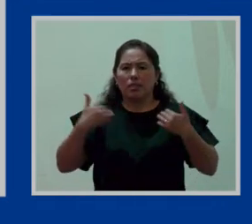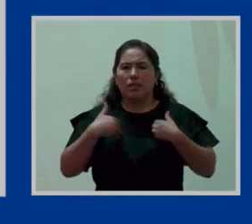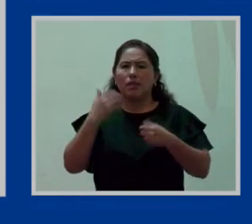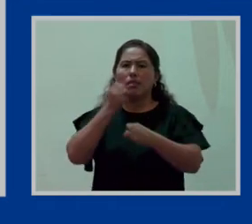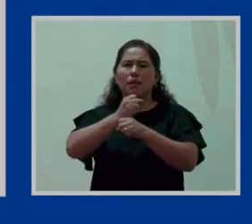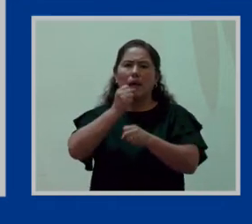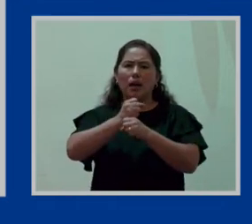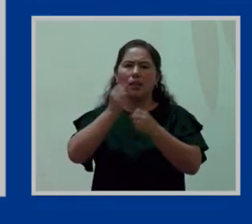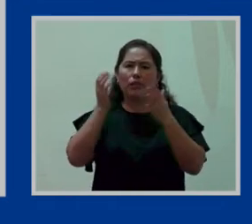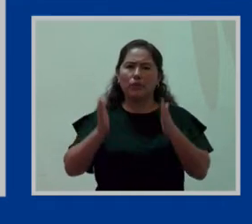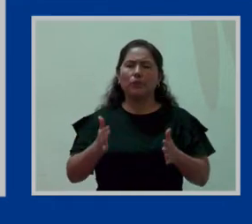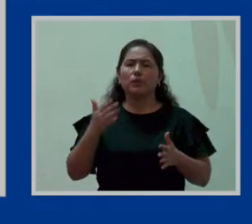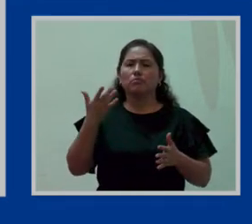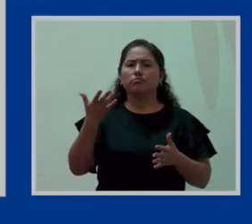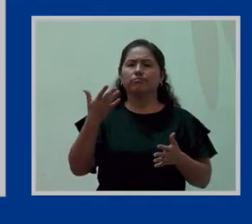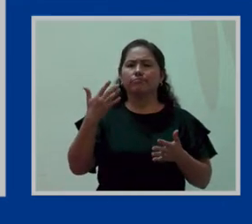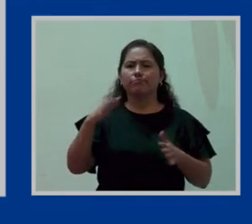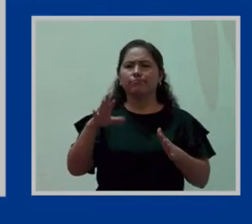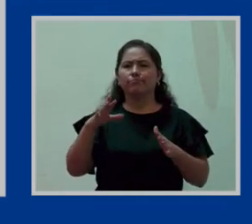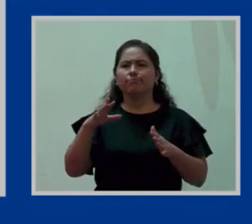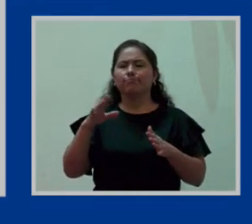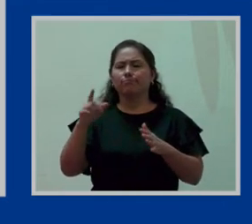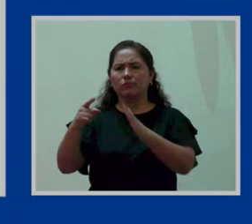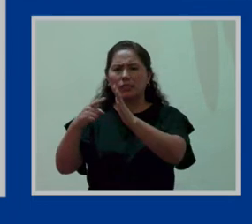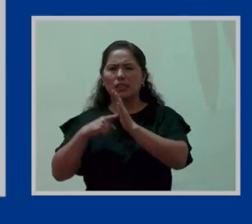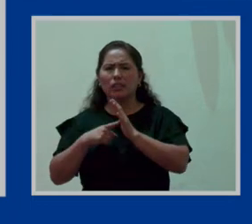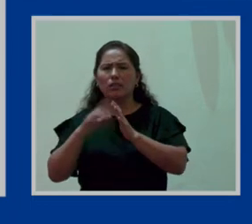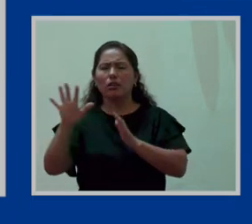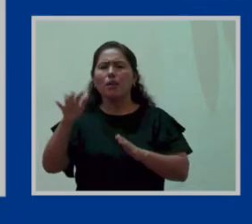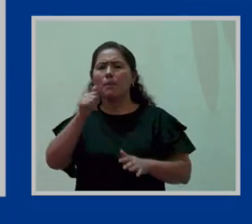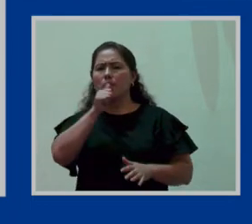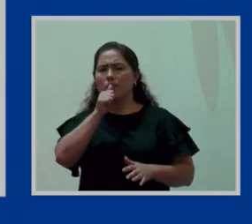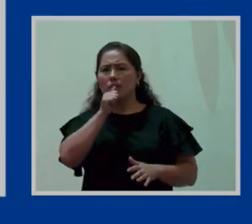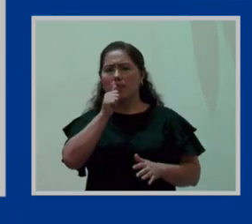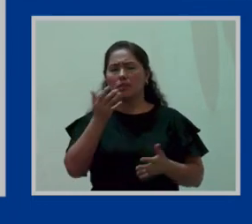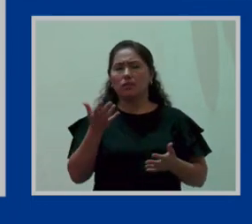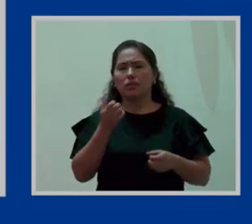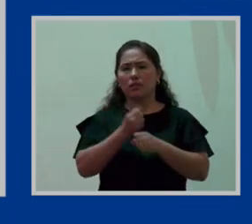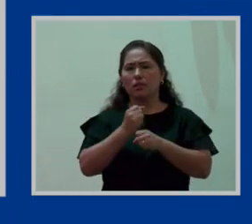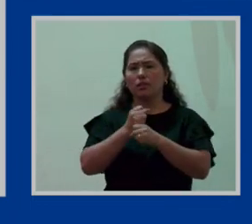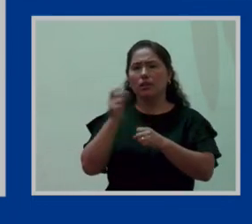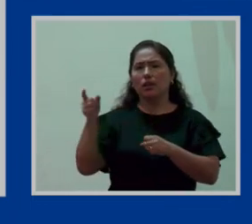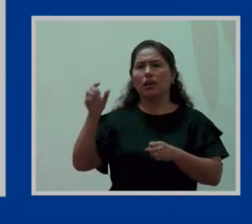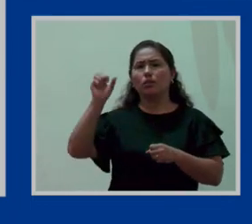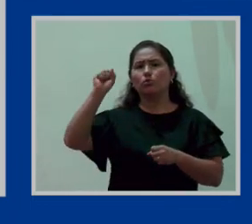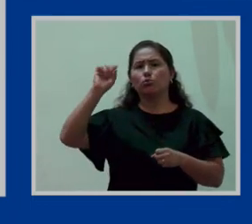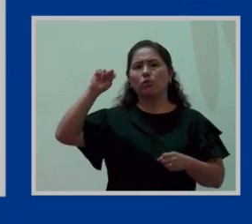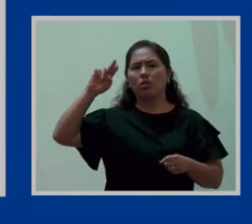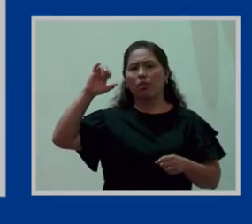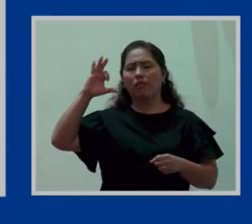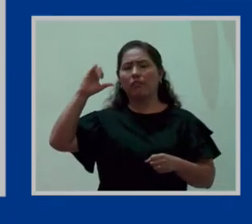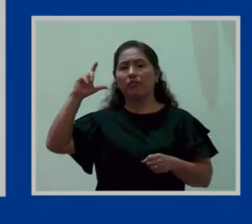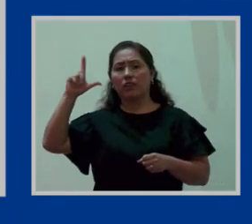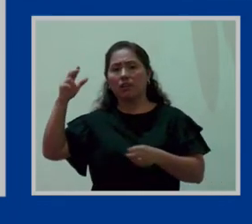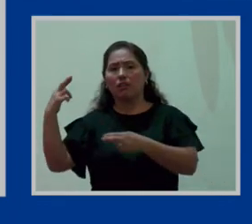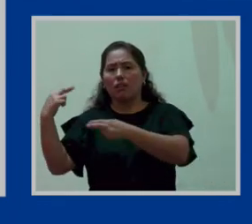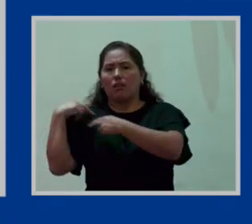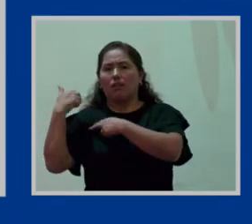trabajadores en el régimen privado y ahí entra una fila en coordinación con Servir